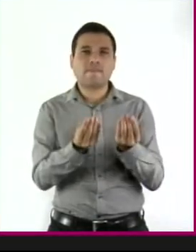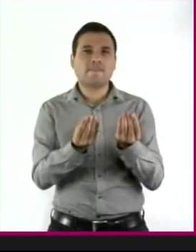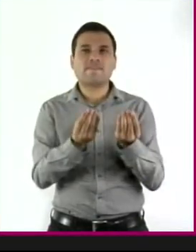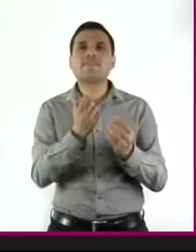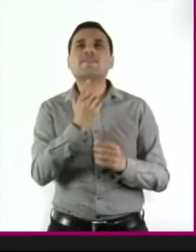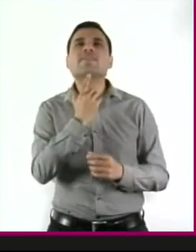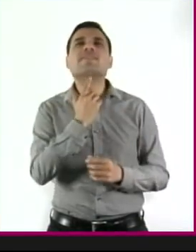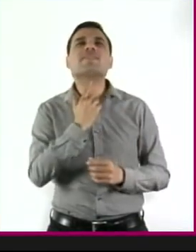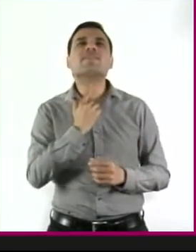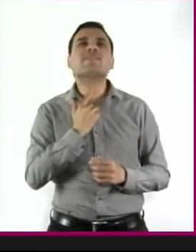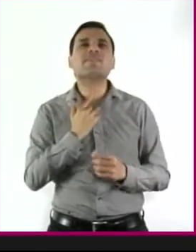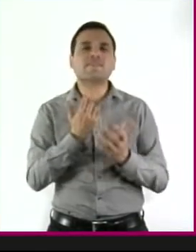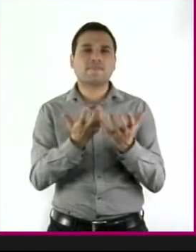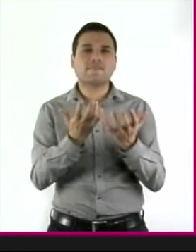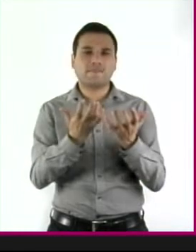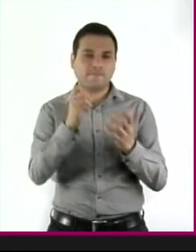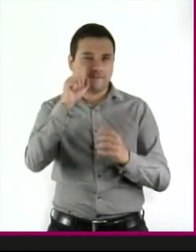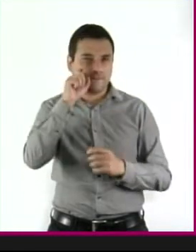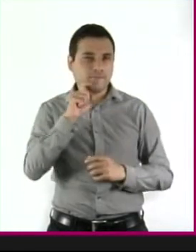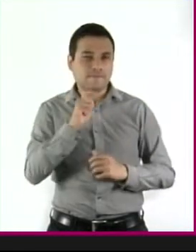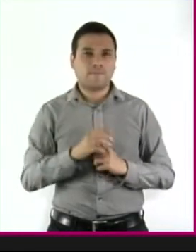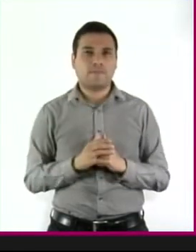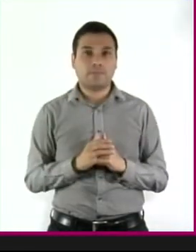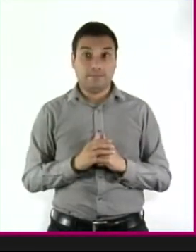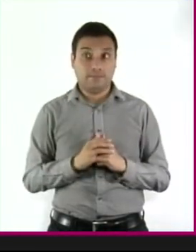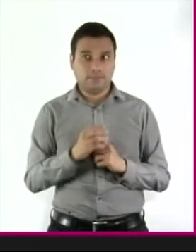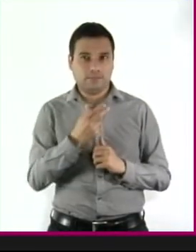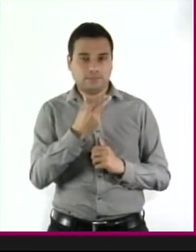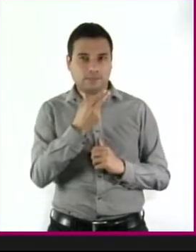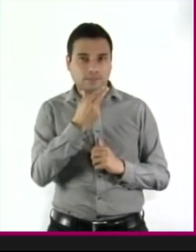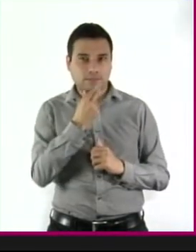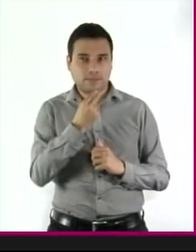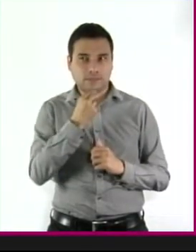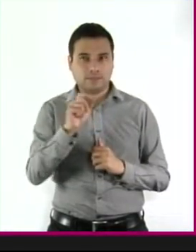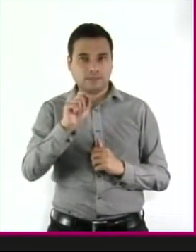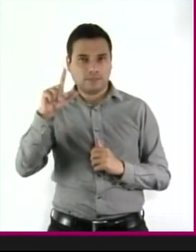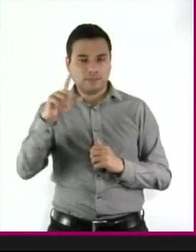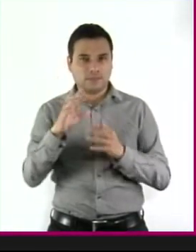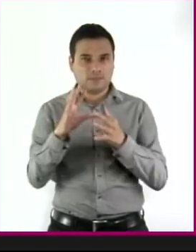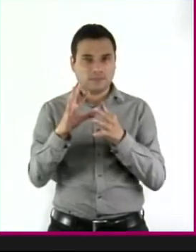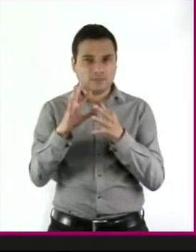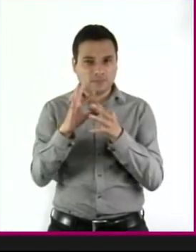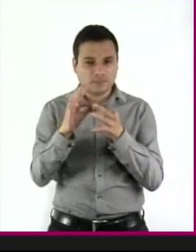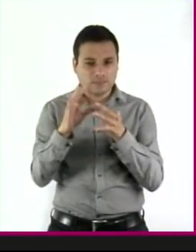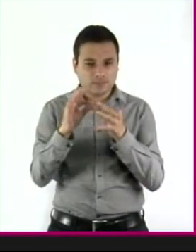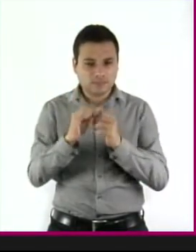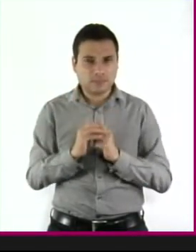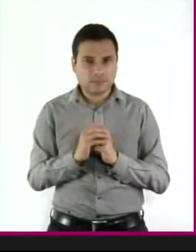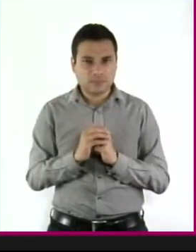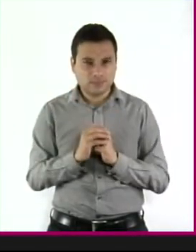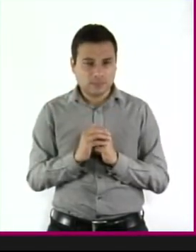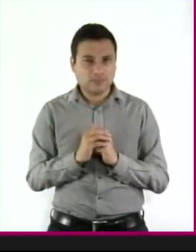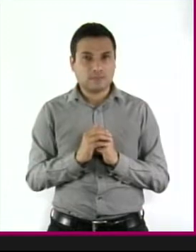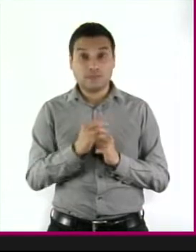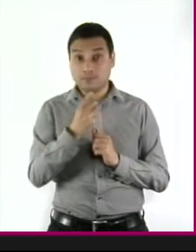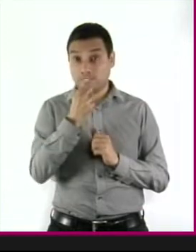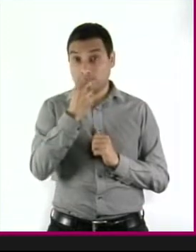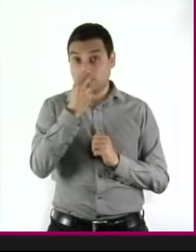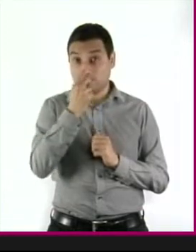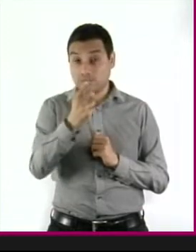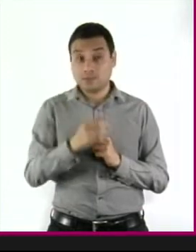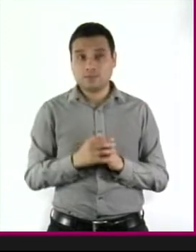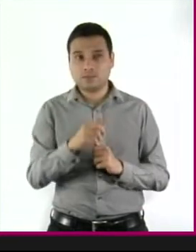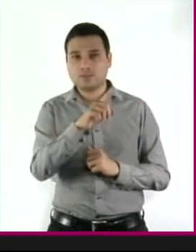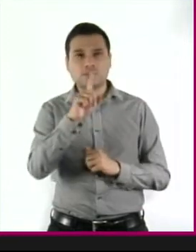El poeta no escatimó en señalar uno a uno los rasgos que, según su consideración, eran